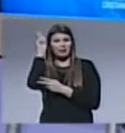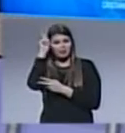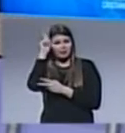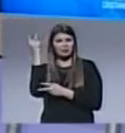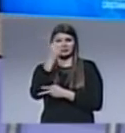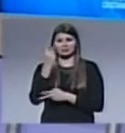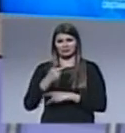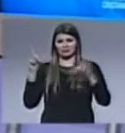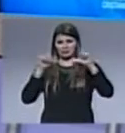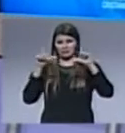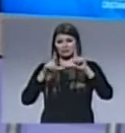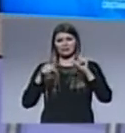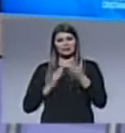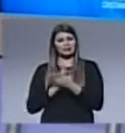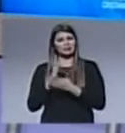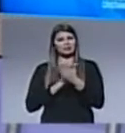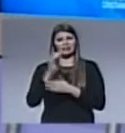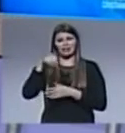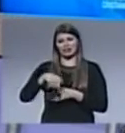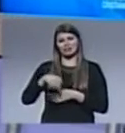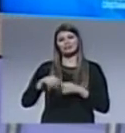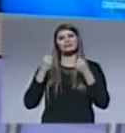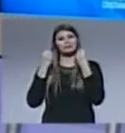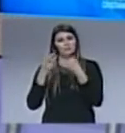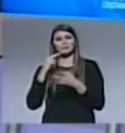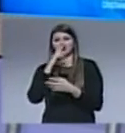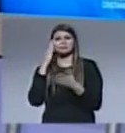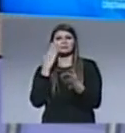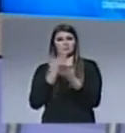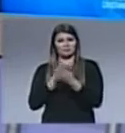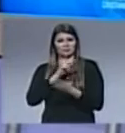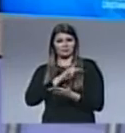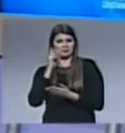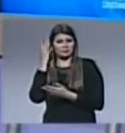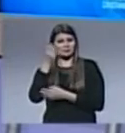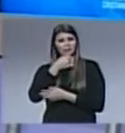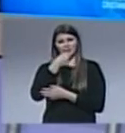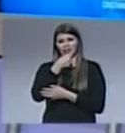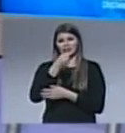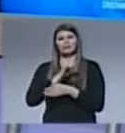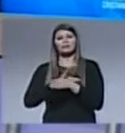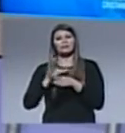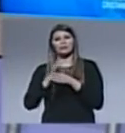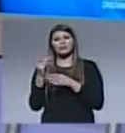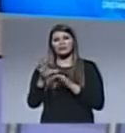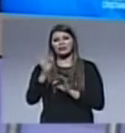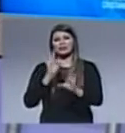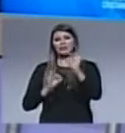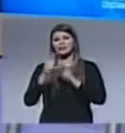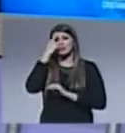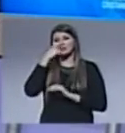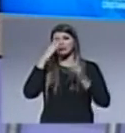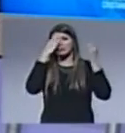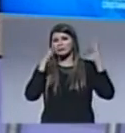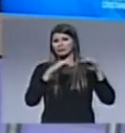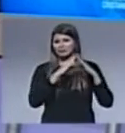más éxitos a nuestra pantalla de Red Guaraní y mostrando más talentos que están en búsqueda de ser entonces el elegido en Hecho en